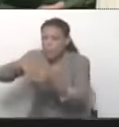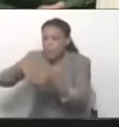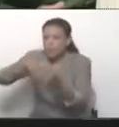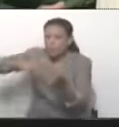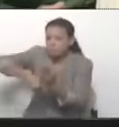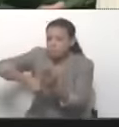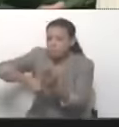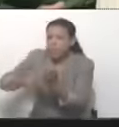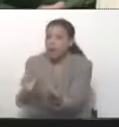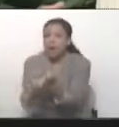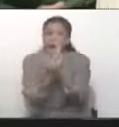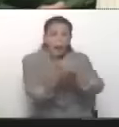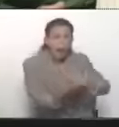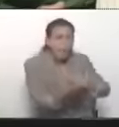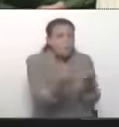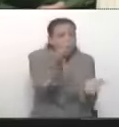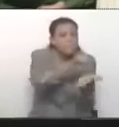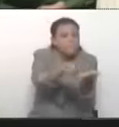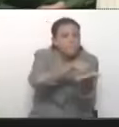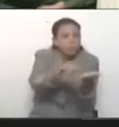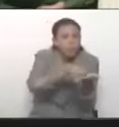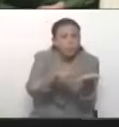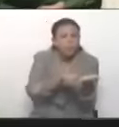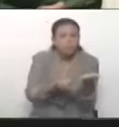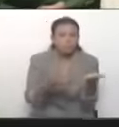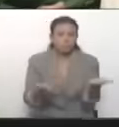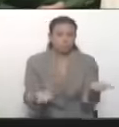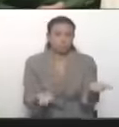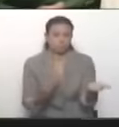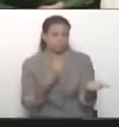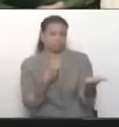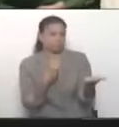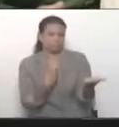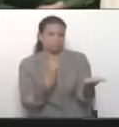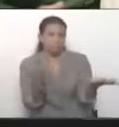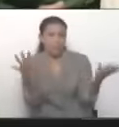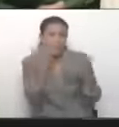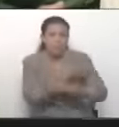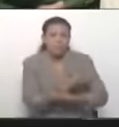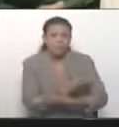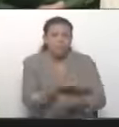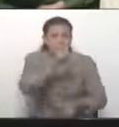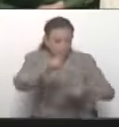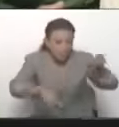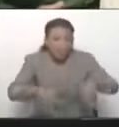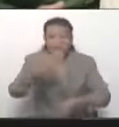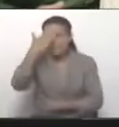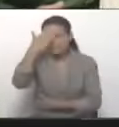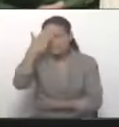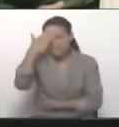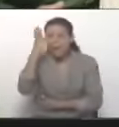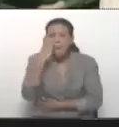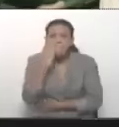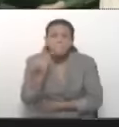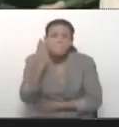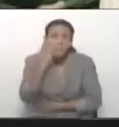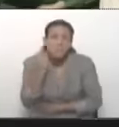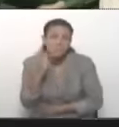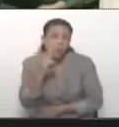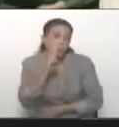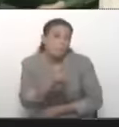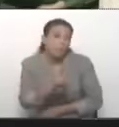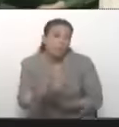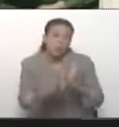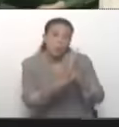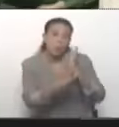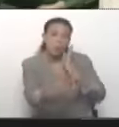para presentar ese gran fraude. Pero a la final, presidente, este pueblo sabe, todo el mundo aquí vio lo que